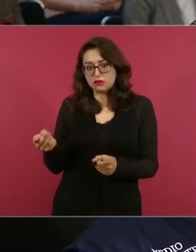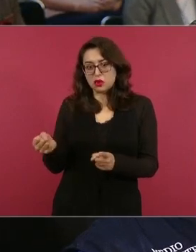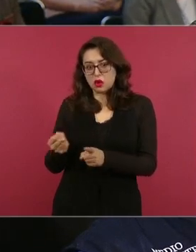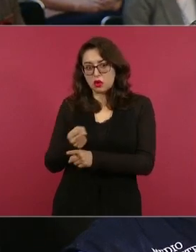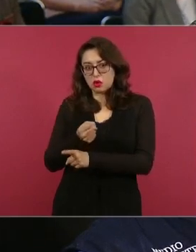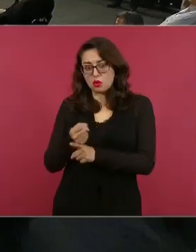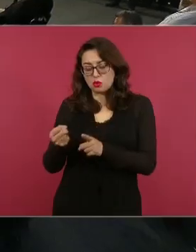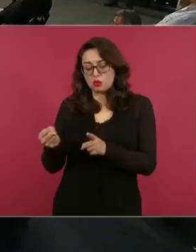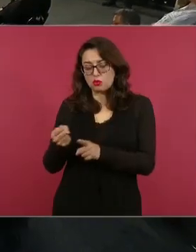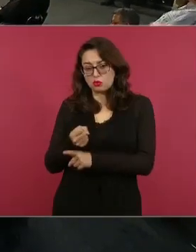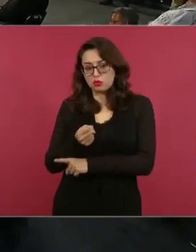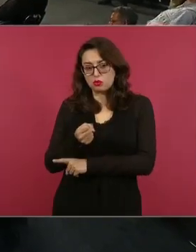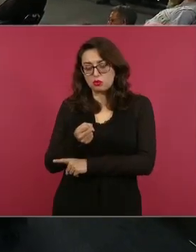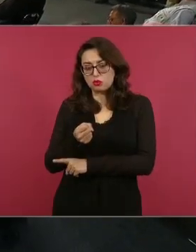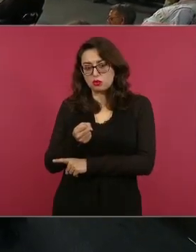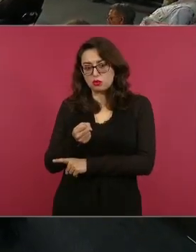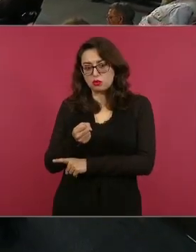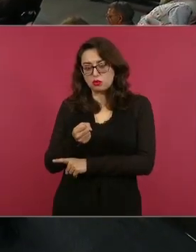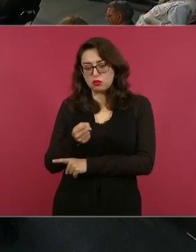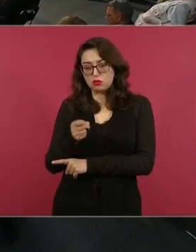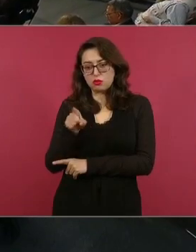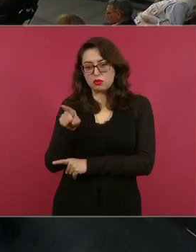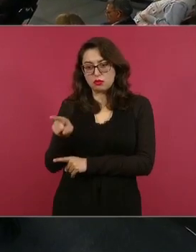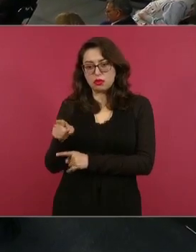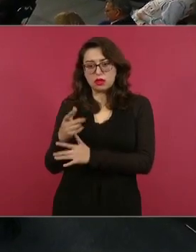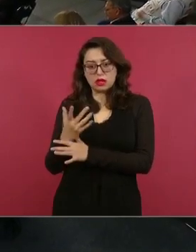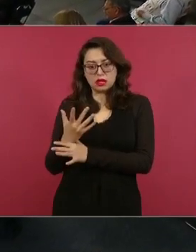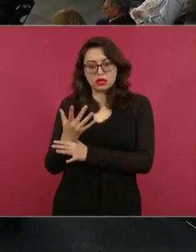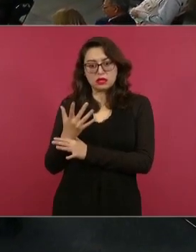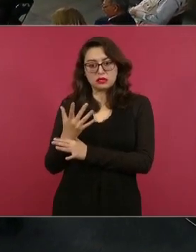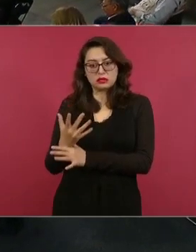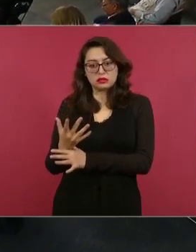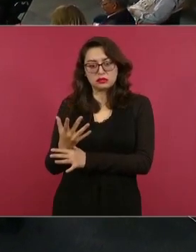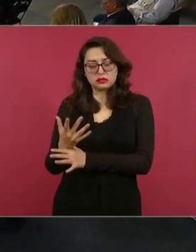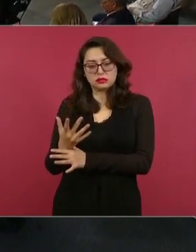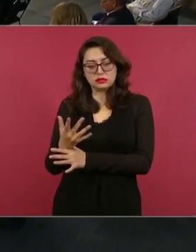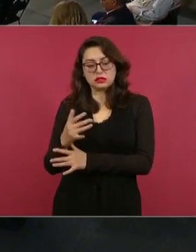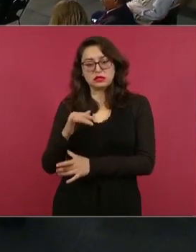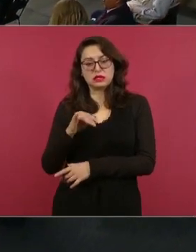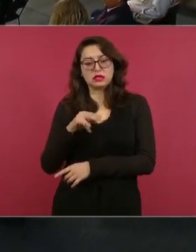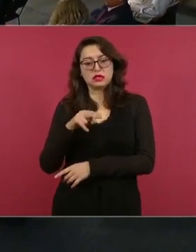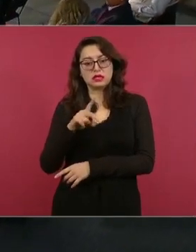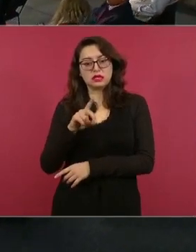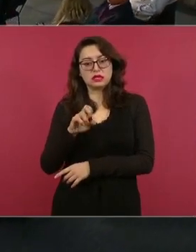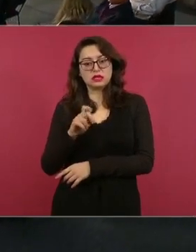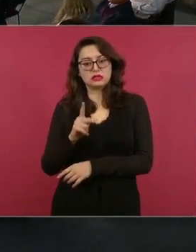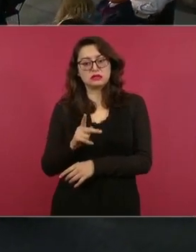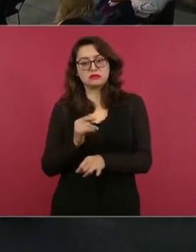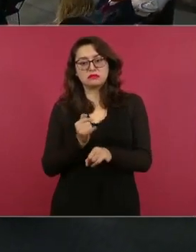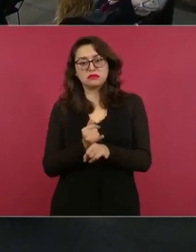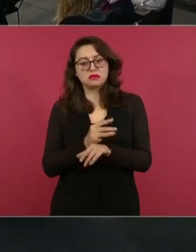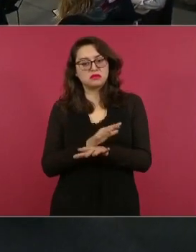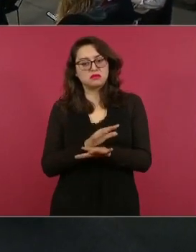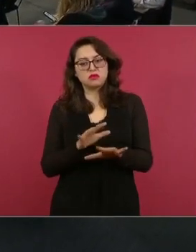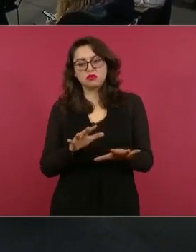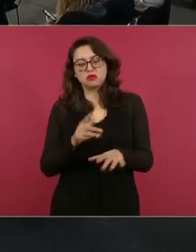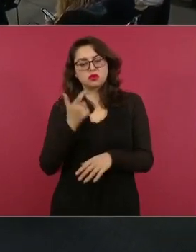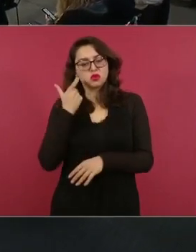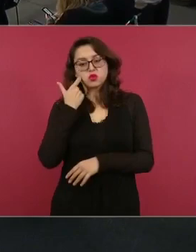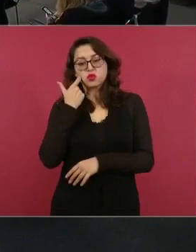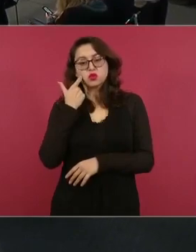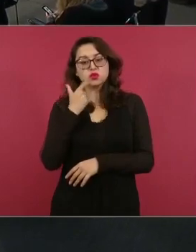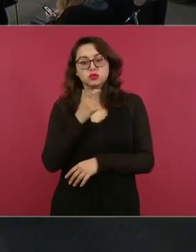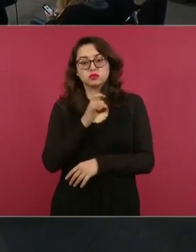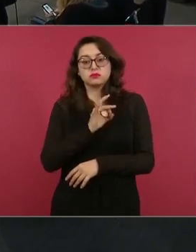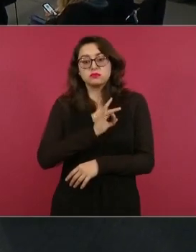surrogados de Boca del Río dijo al barlovento los funcionarios del INDEP no quieren dar información como los que estamos en esto